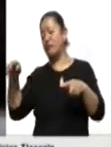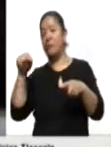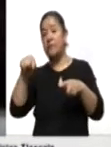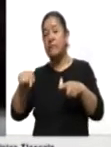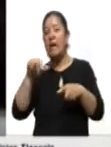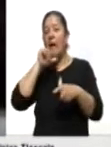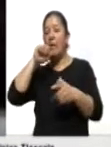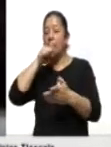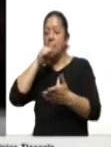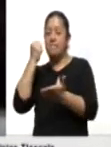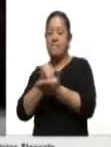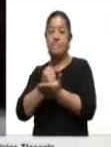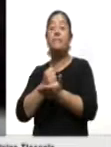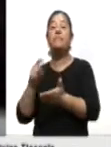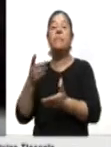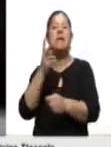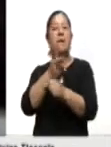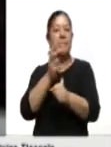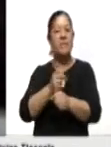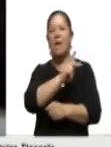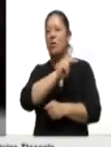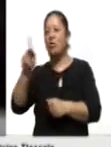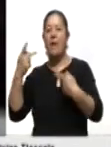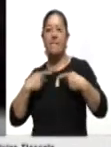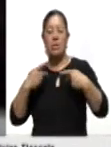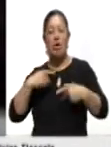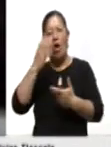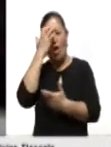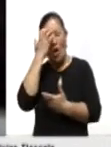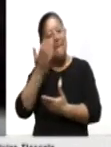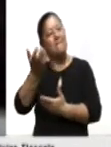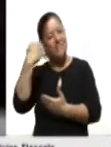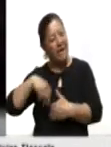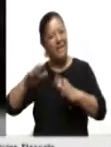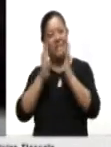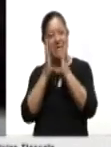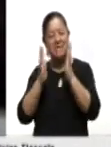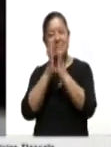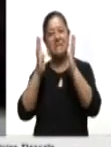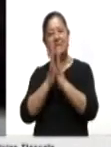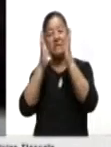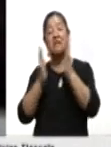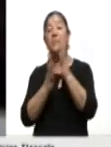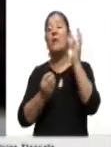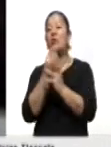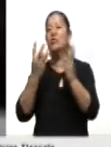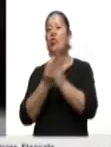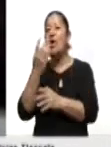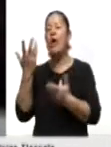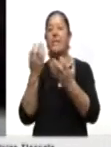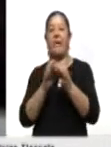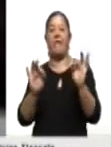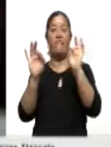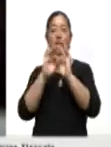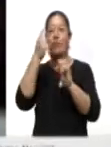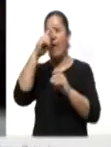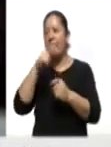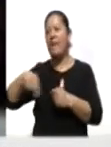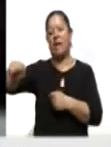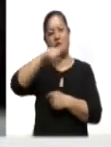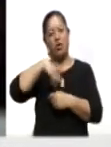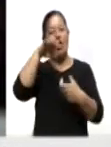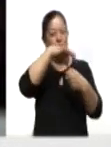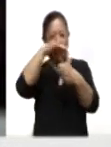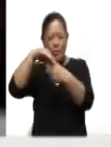nos escuche, que nos conozca, que vea esta dinámica tan bonita, una nueva forma de hacer una captación de fondos tan